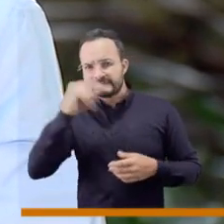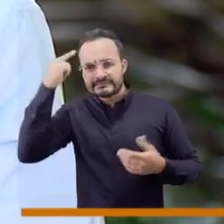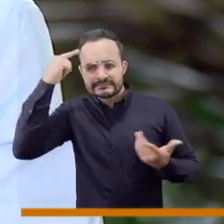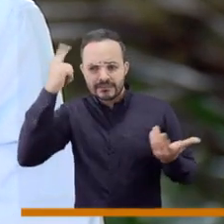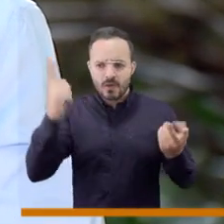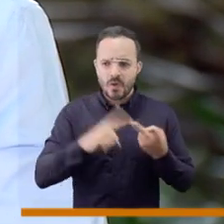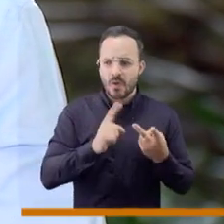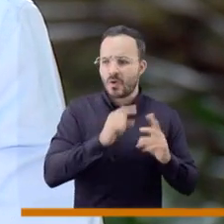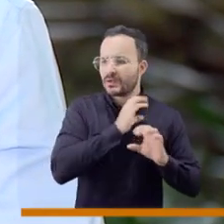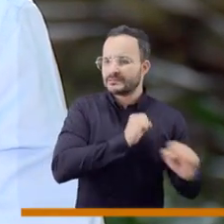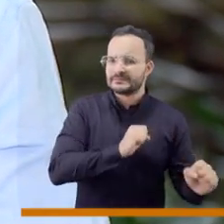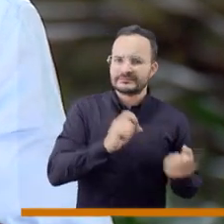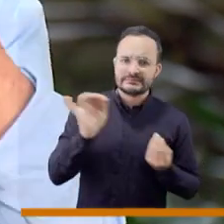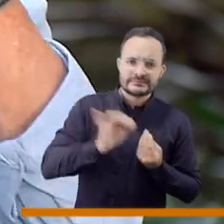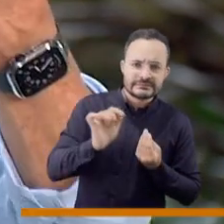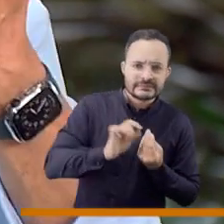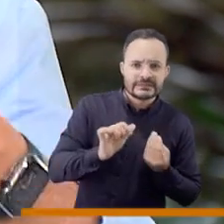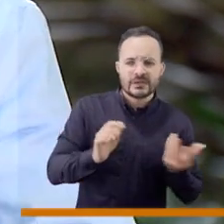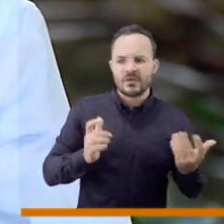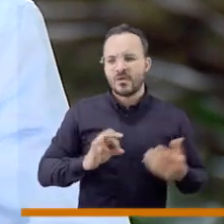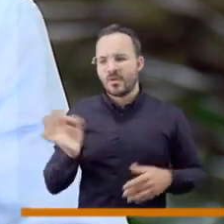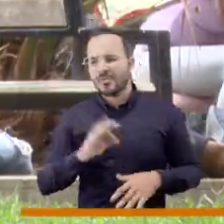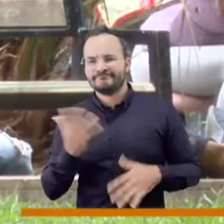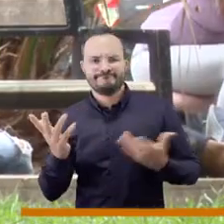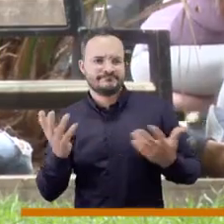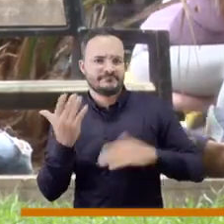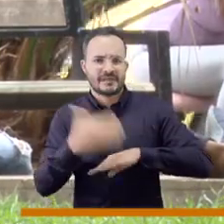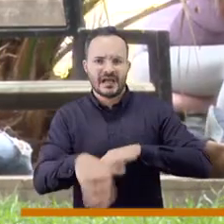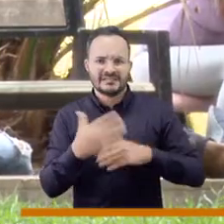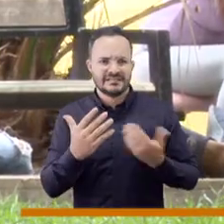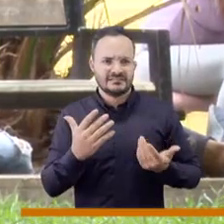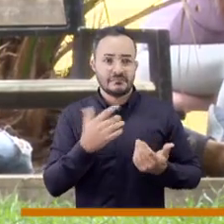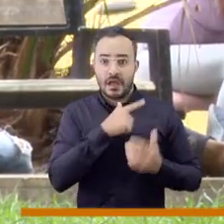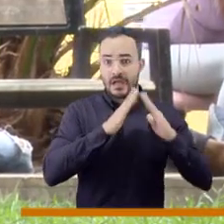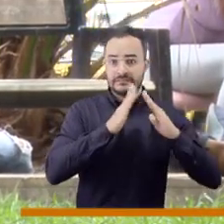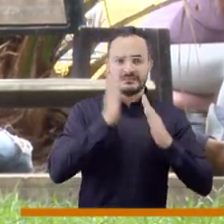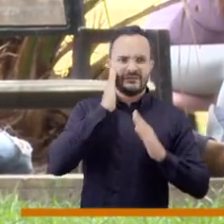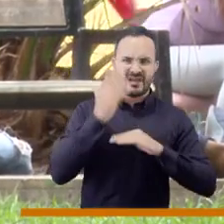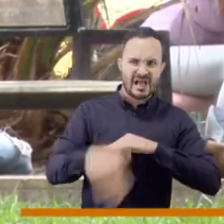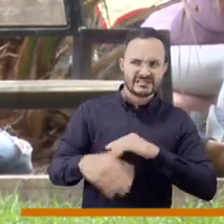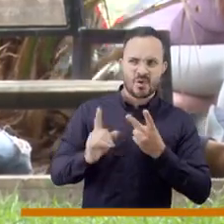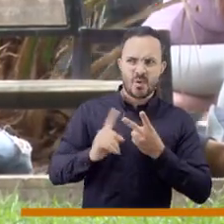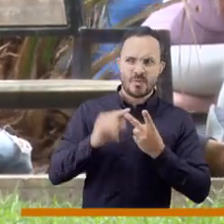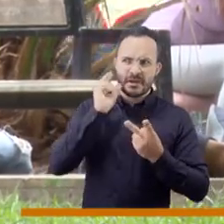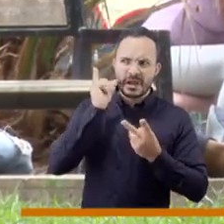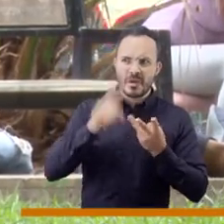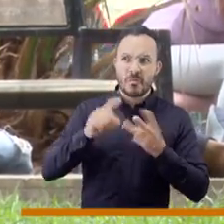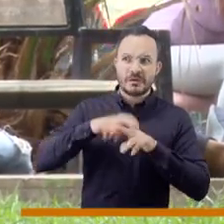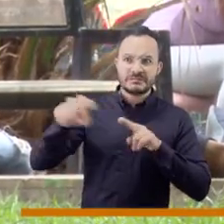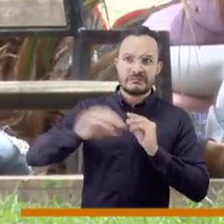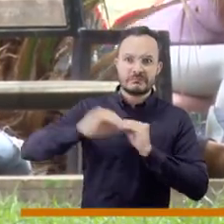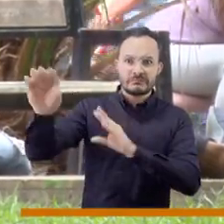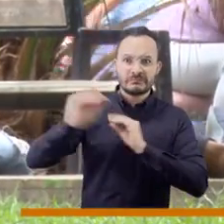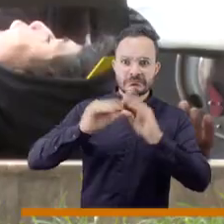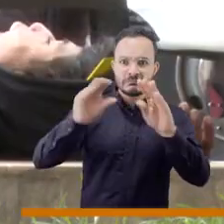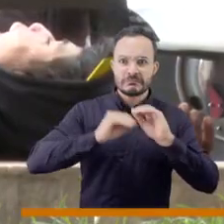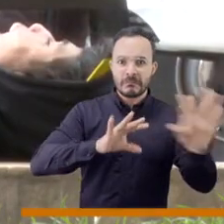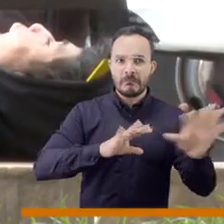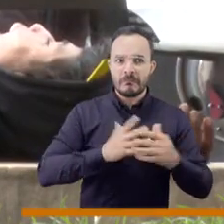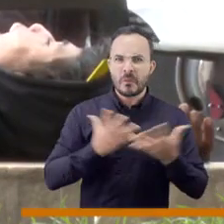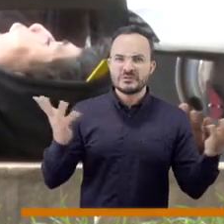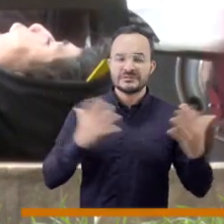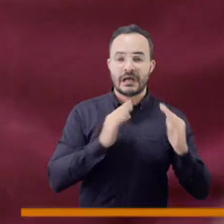en situación de enfermedad mental, psicóticos que no saben si están en la calle o en la casa o en Pereira o en Manizales,